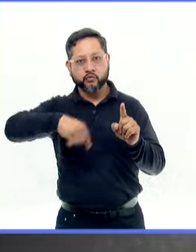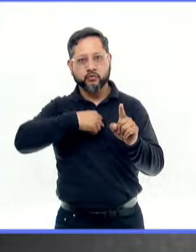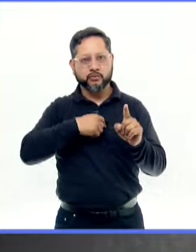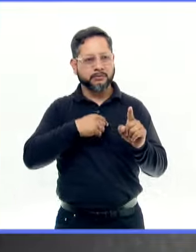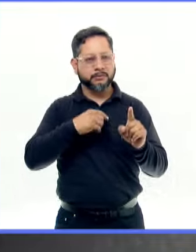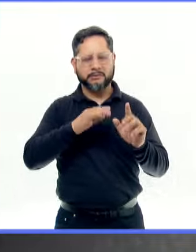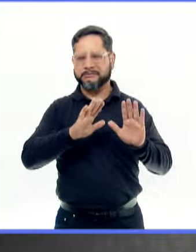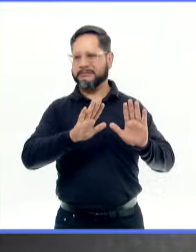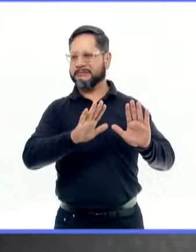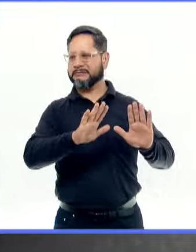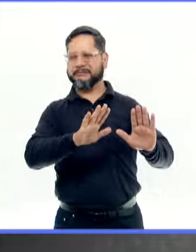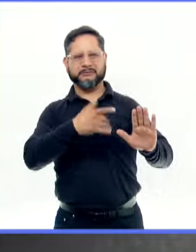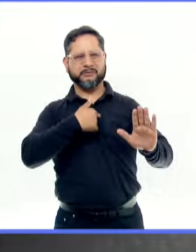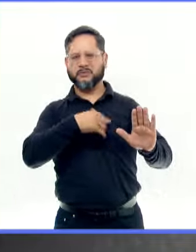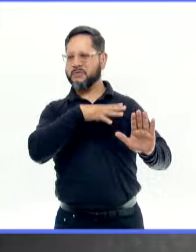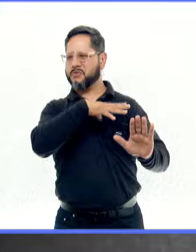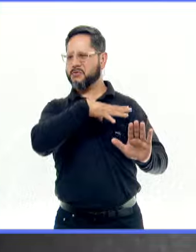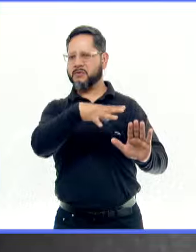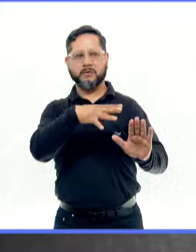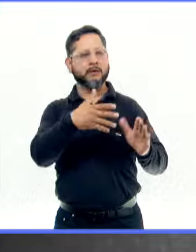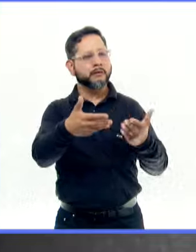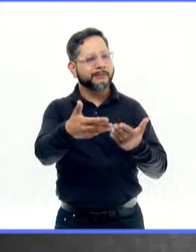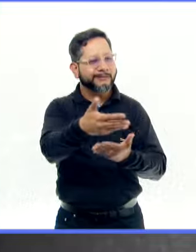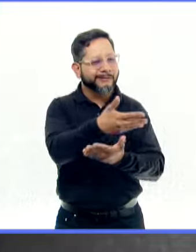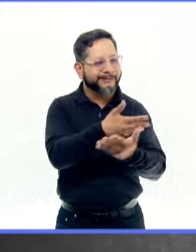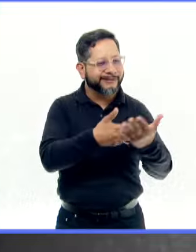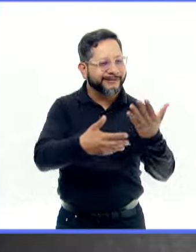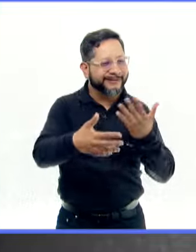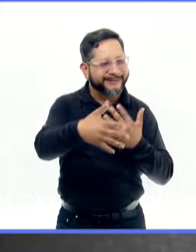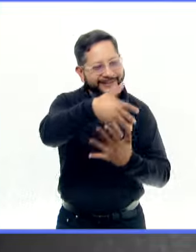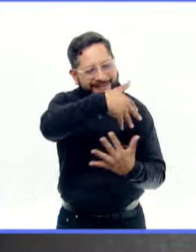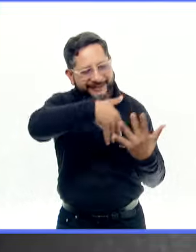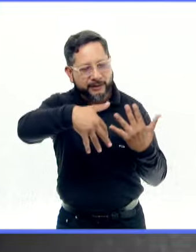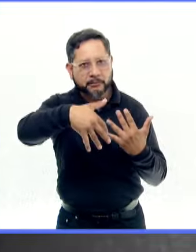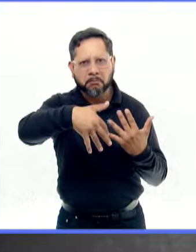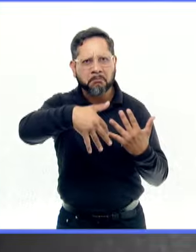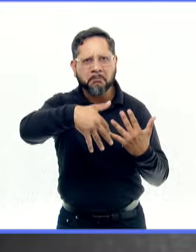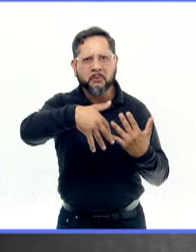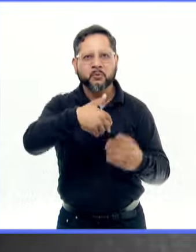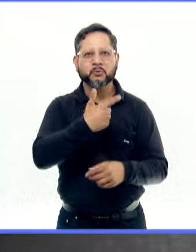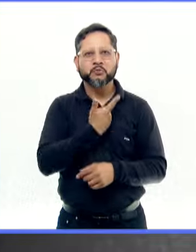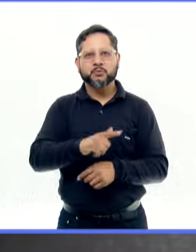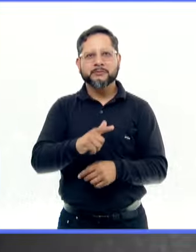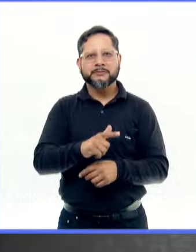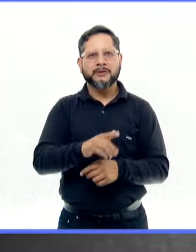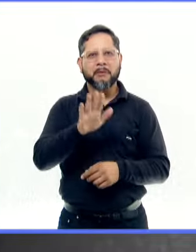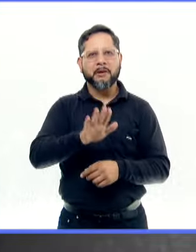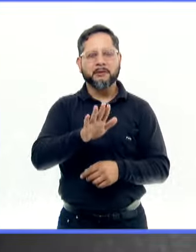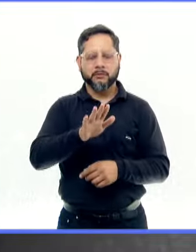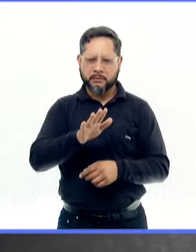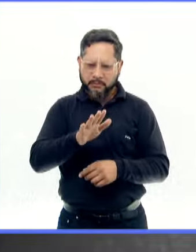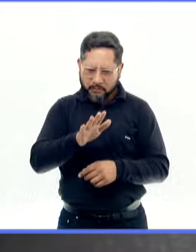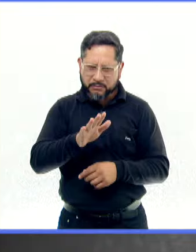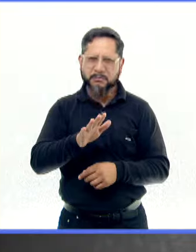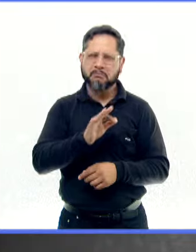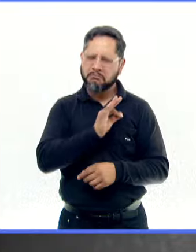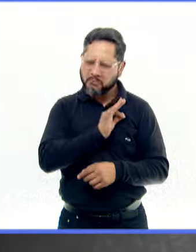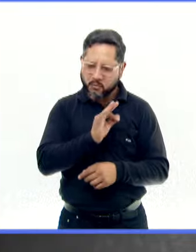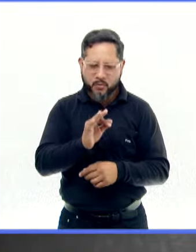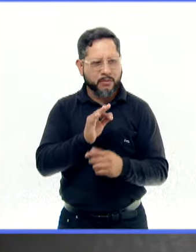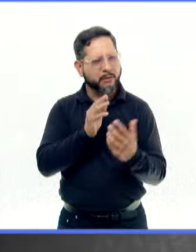a esta forma diferente de interactuar, a esta forma que nos reta nuestros límites y que nos reta como a esta,